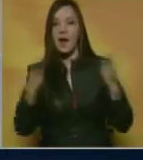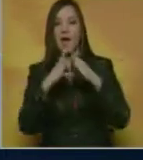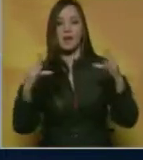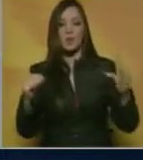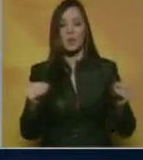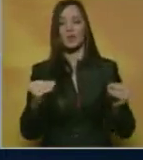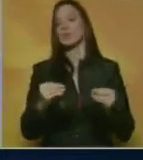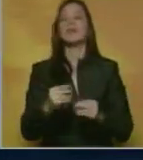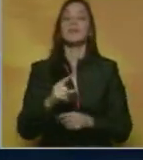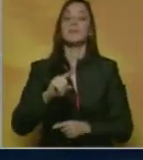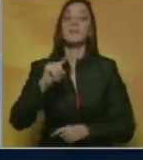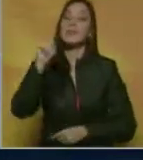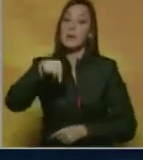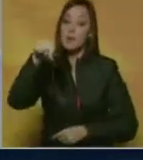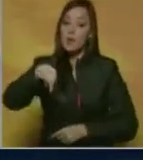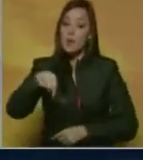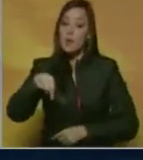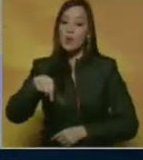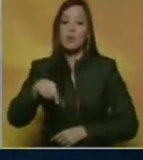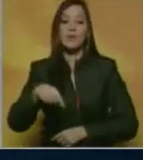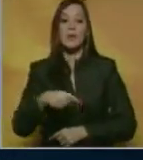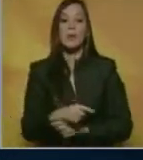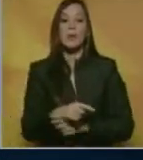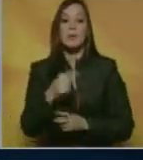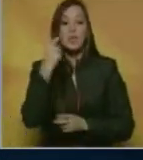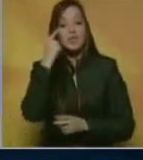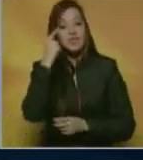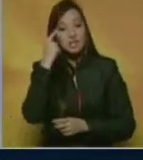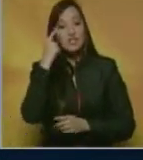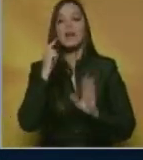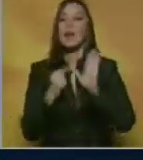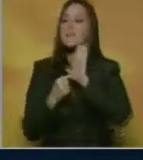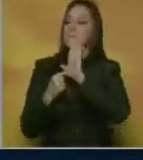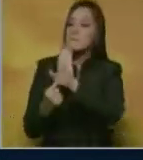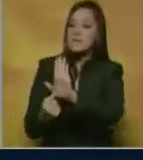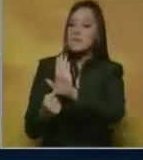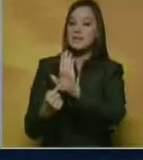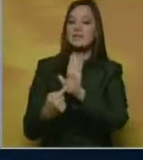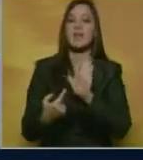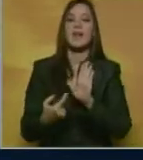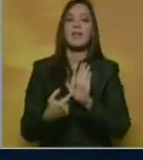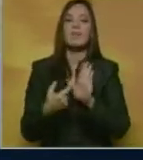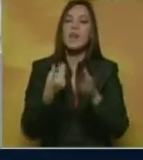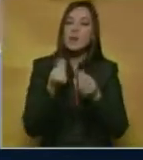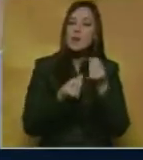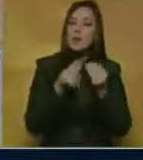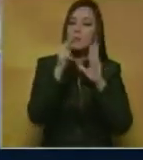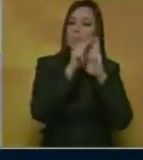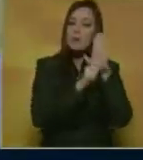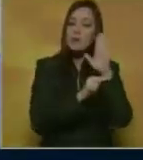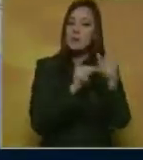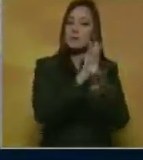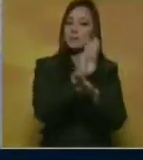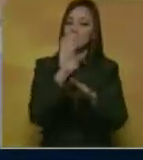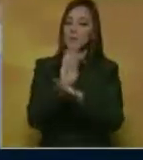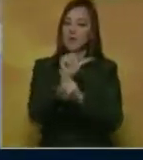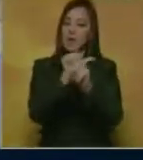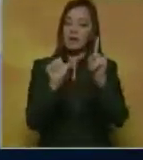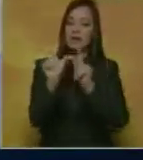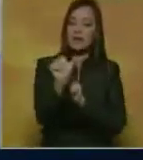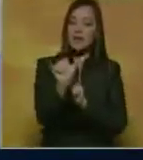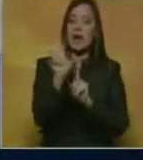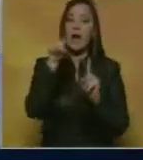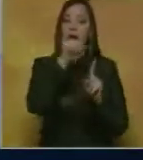que en el transcurso del día China presente una iniciativa completa sobre protección climática. Con esta visita, el mandatario chino